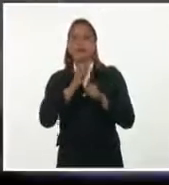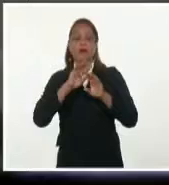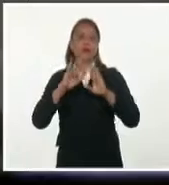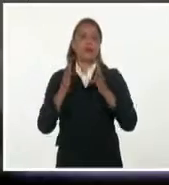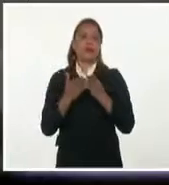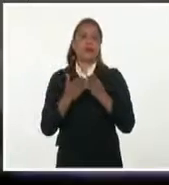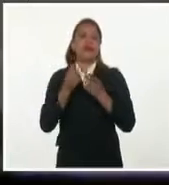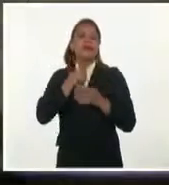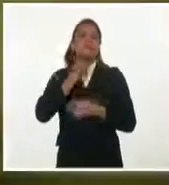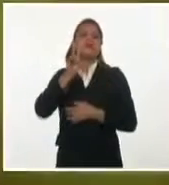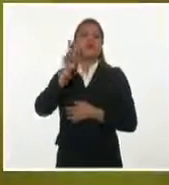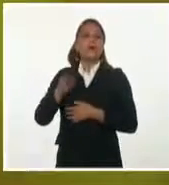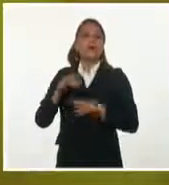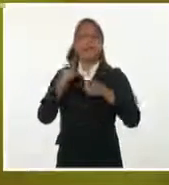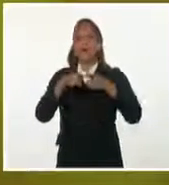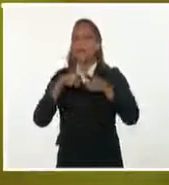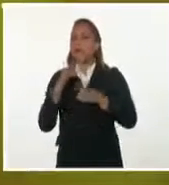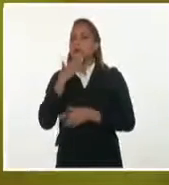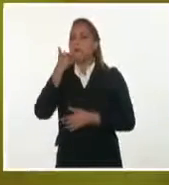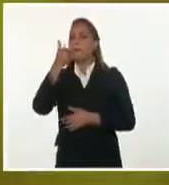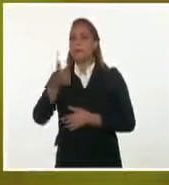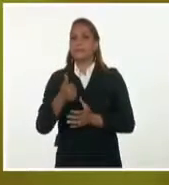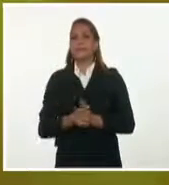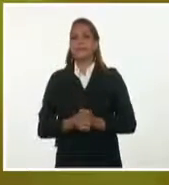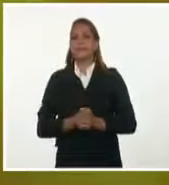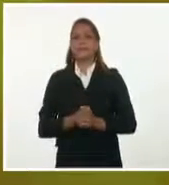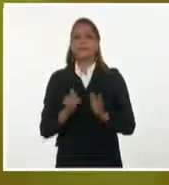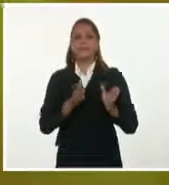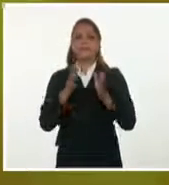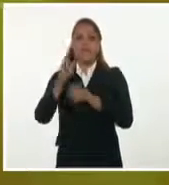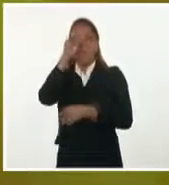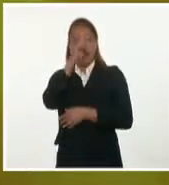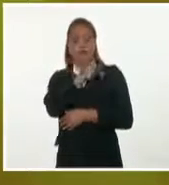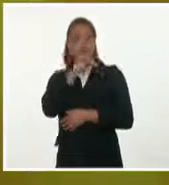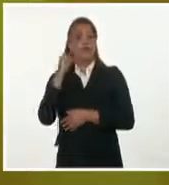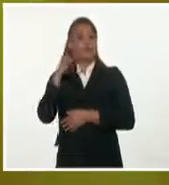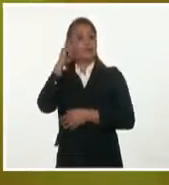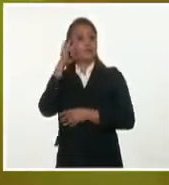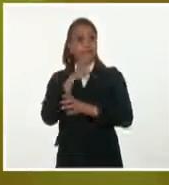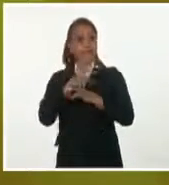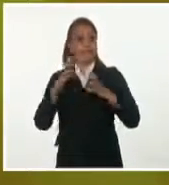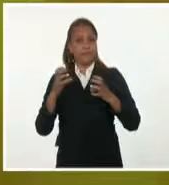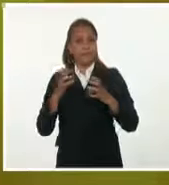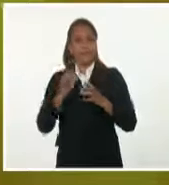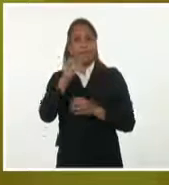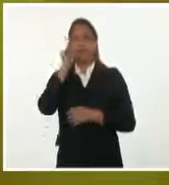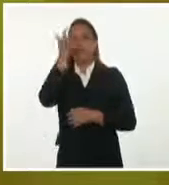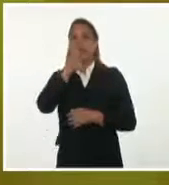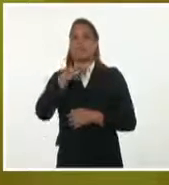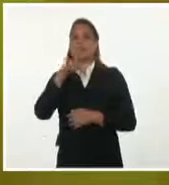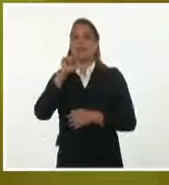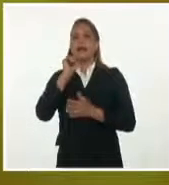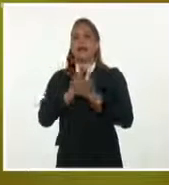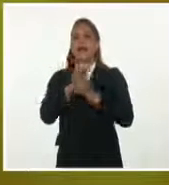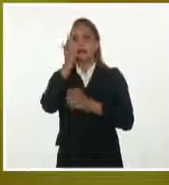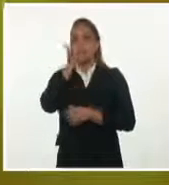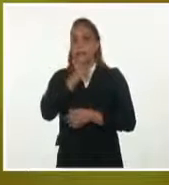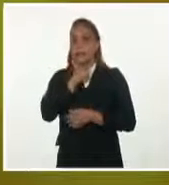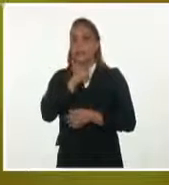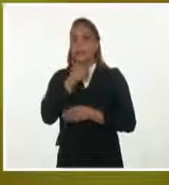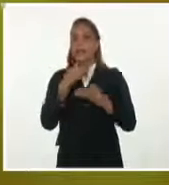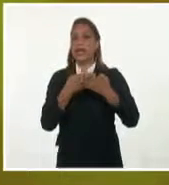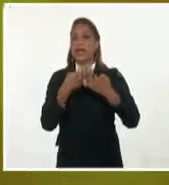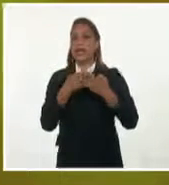productos mejor. A propósito, la doctora en ciencias Dagmar García Rivera del Instituto Finlay de Vacunas